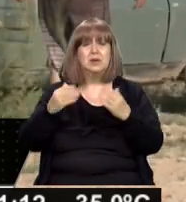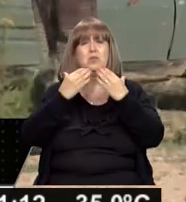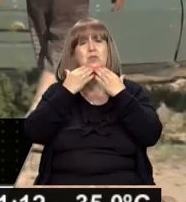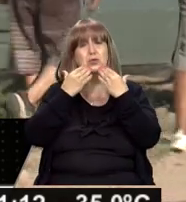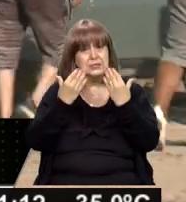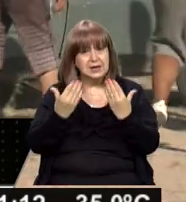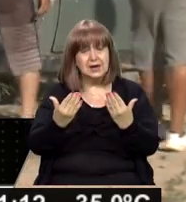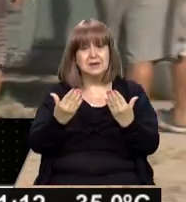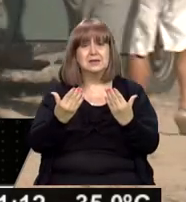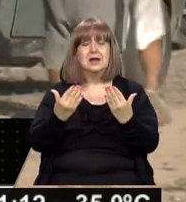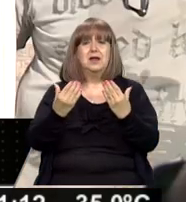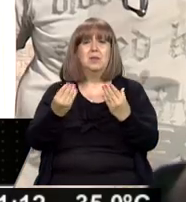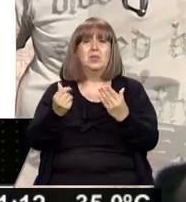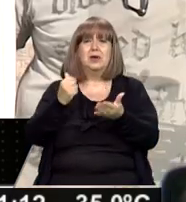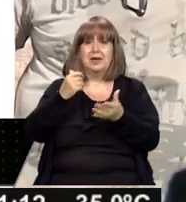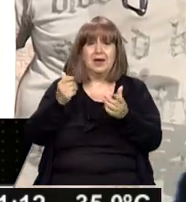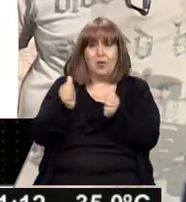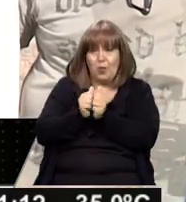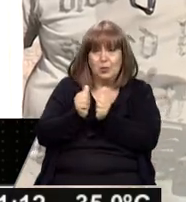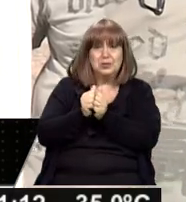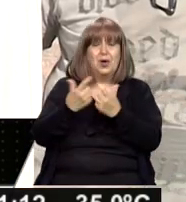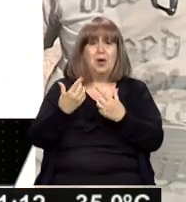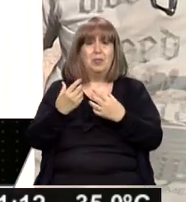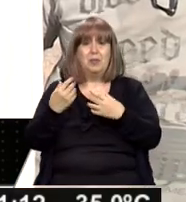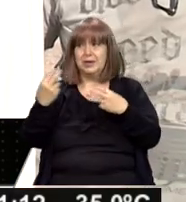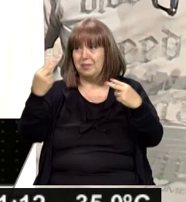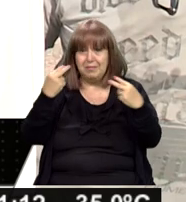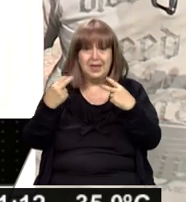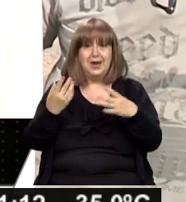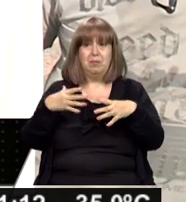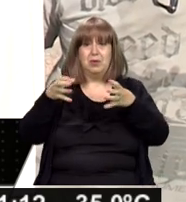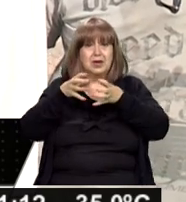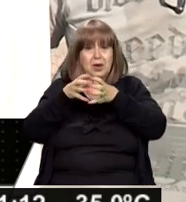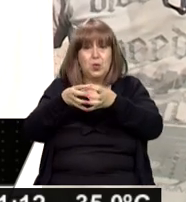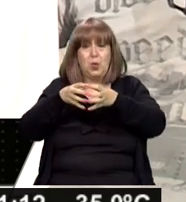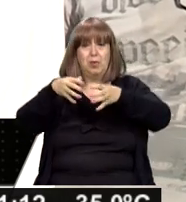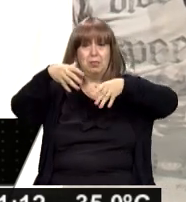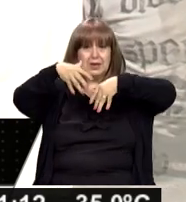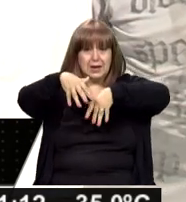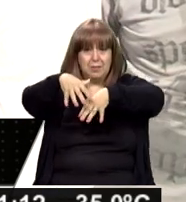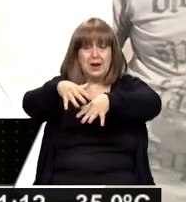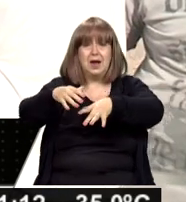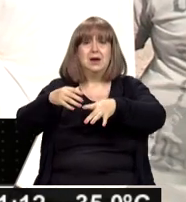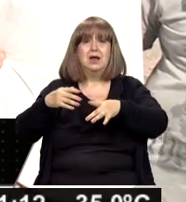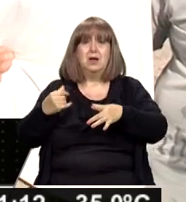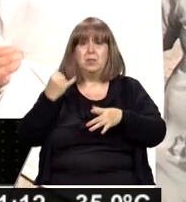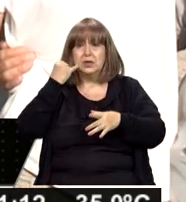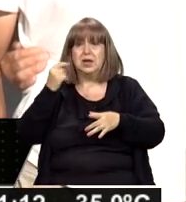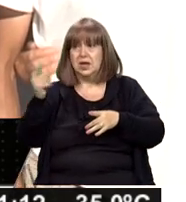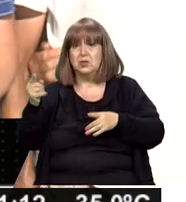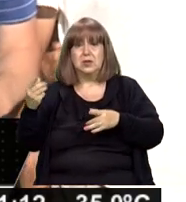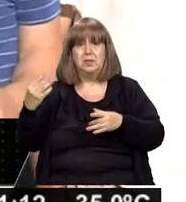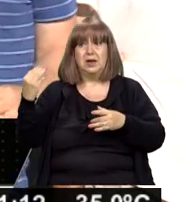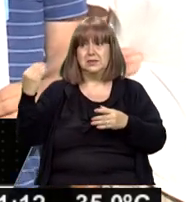agradecemos por estar, por salir a la calle y vernos que andamos buscando y se ofrecían que ya iban a andar por más lugares